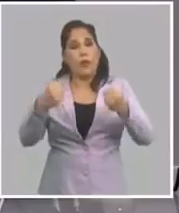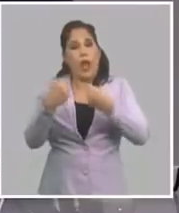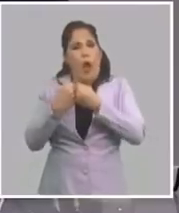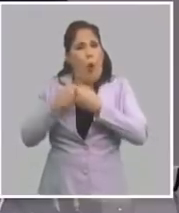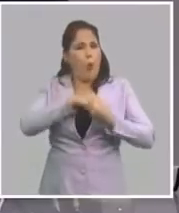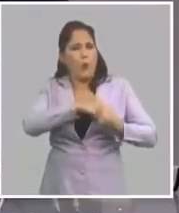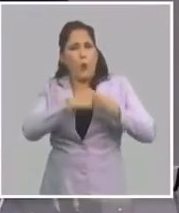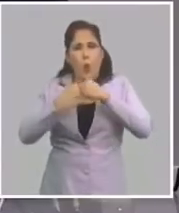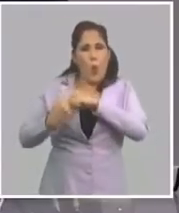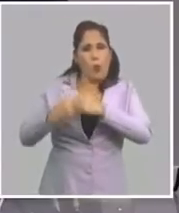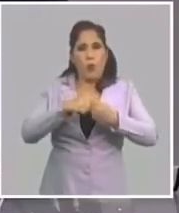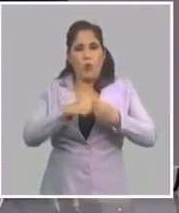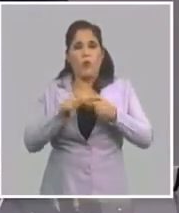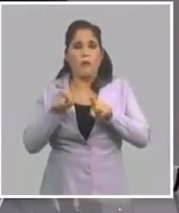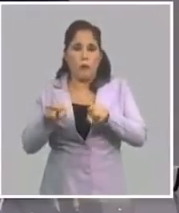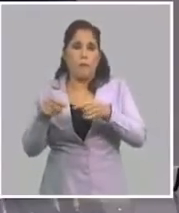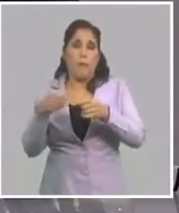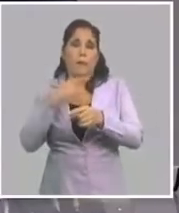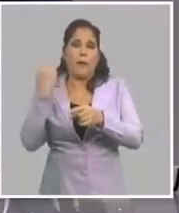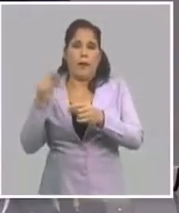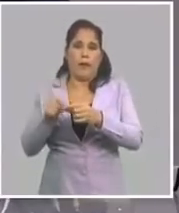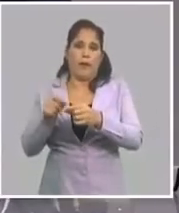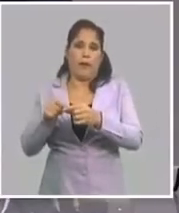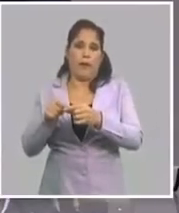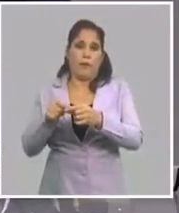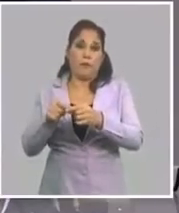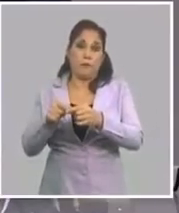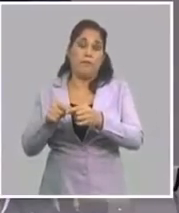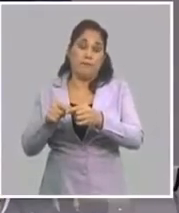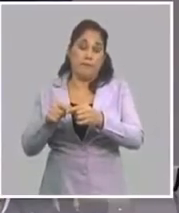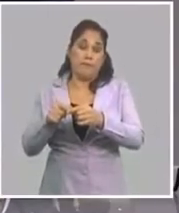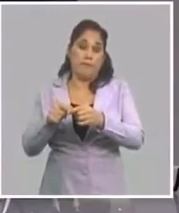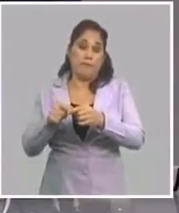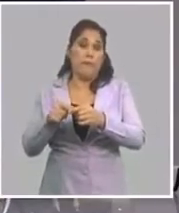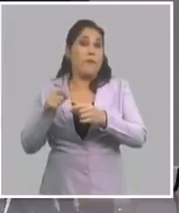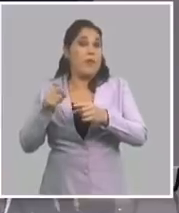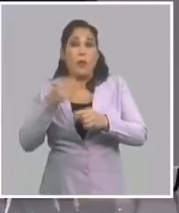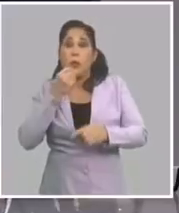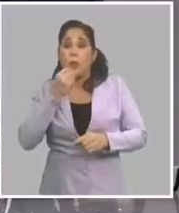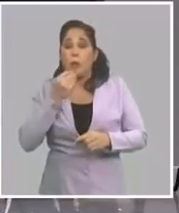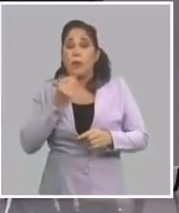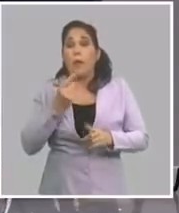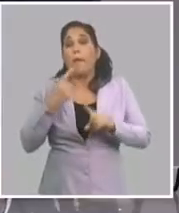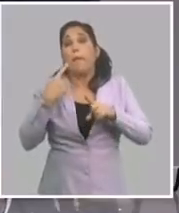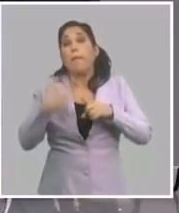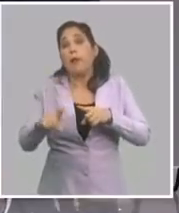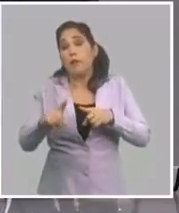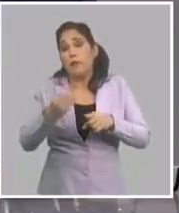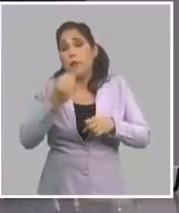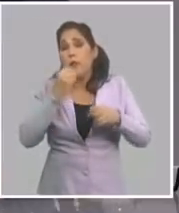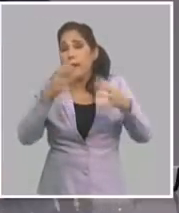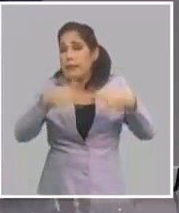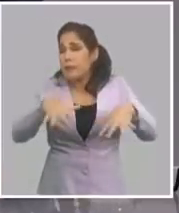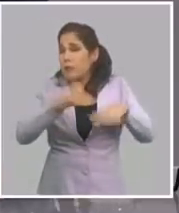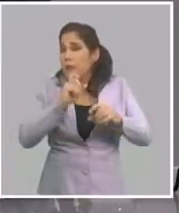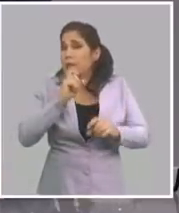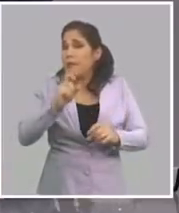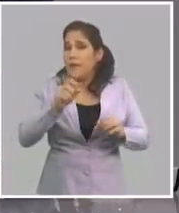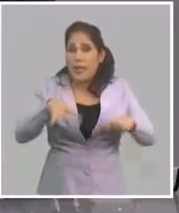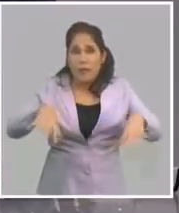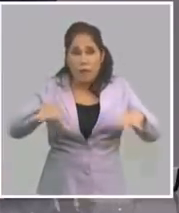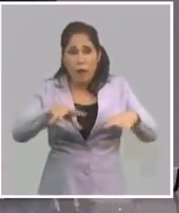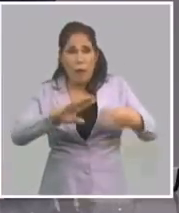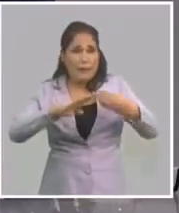oposición de ese otro sector que pierda, aunque ganen. Y aunque incluso existe la